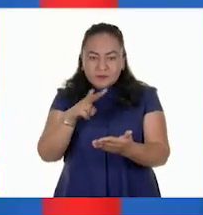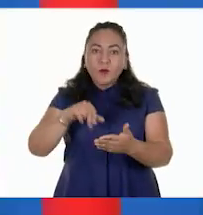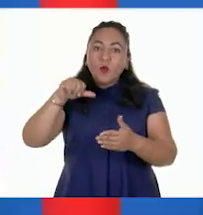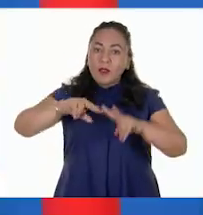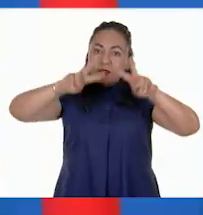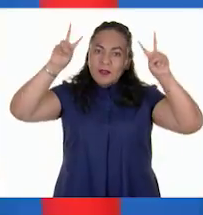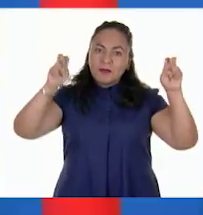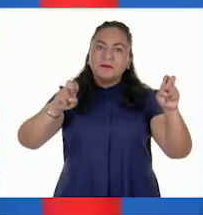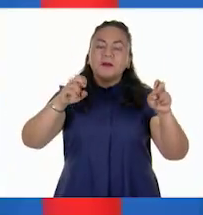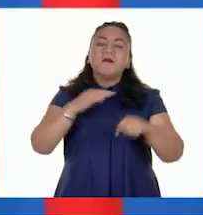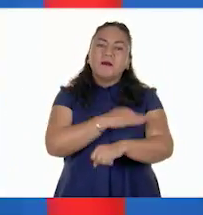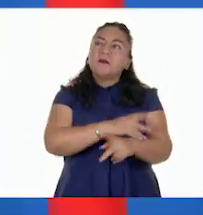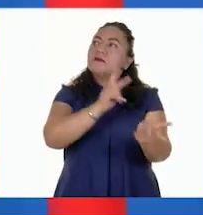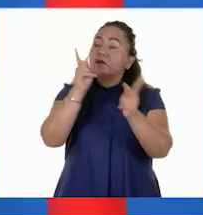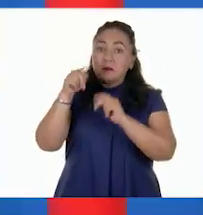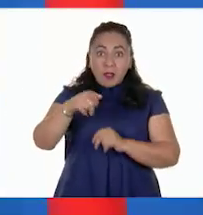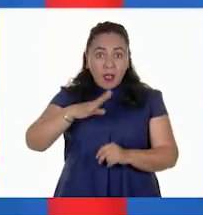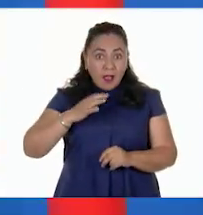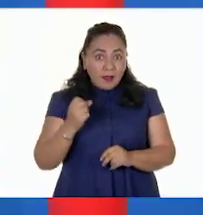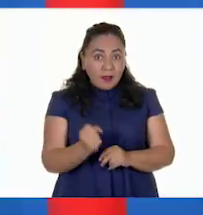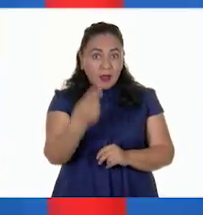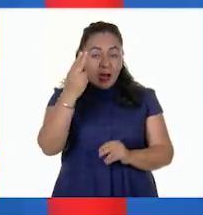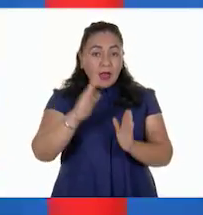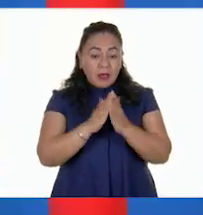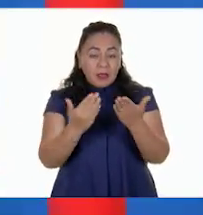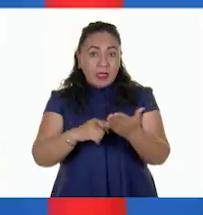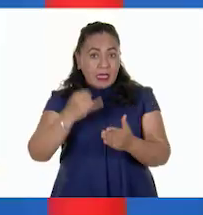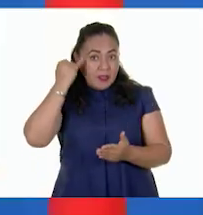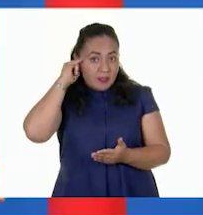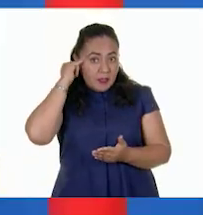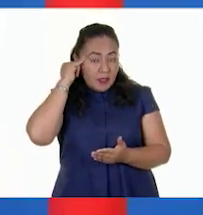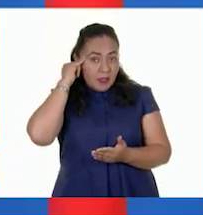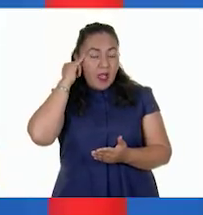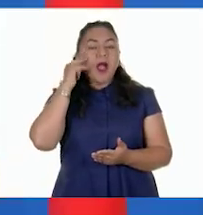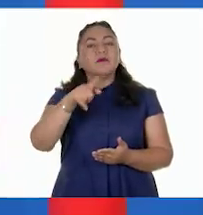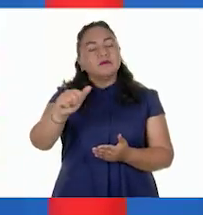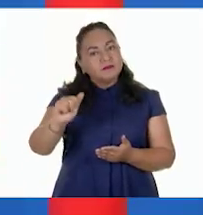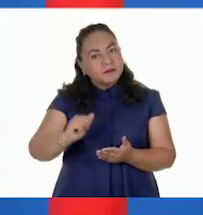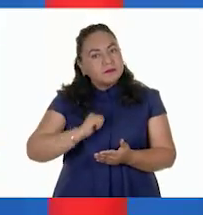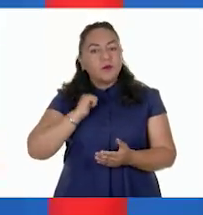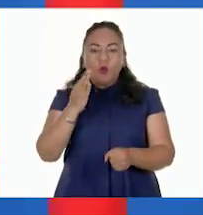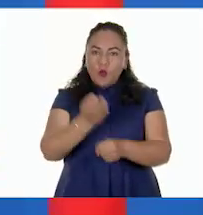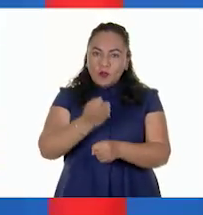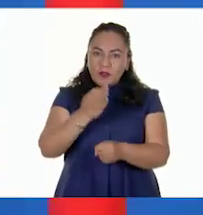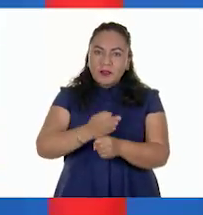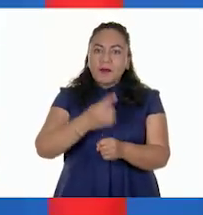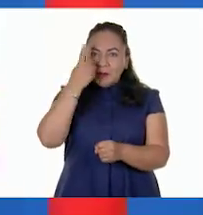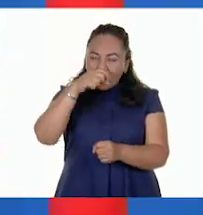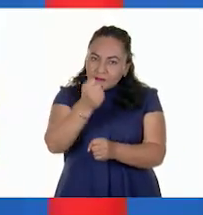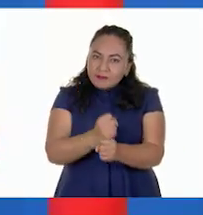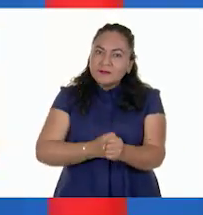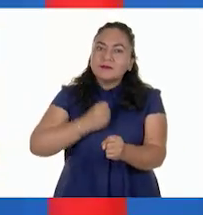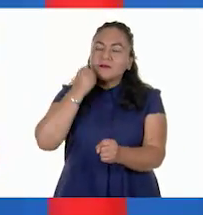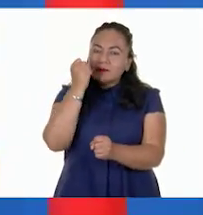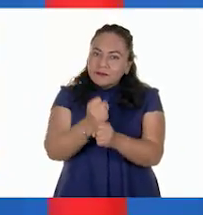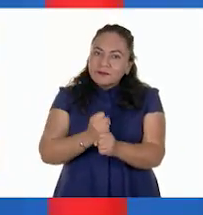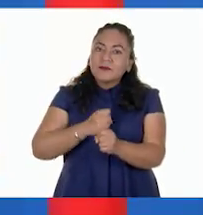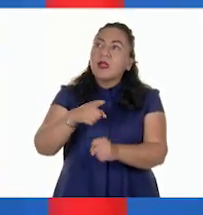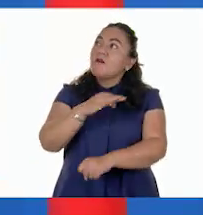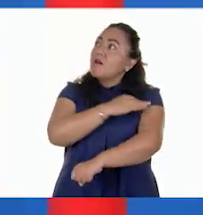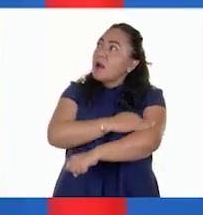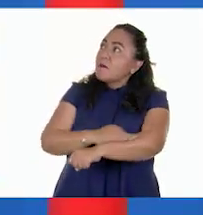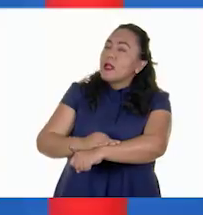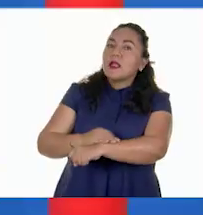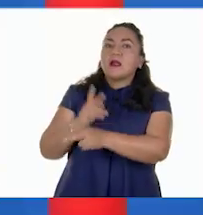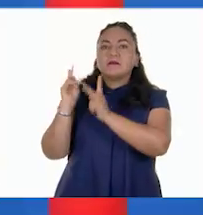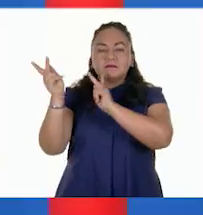de hoy con tu familia. Si tienes la fortuna de hablar una lengua indígena, aprovecha también este momento para practicarla y platica con tu familia